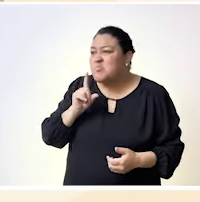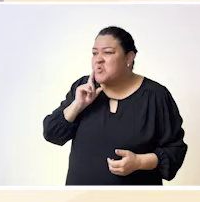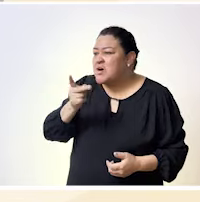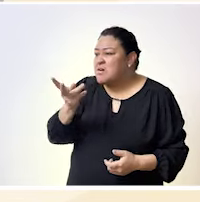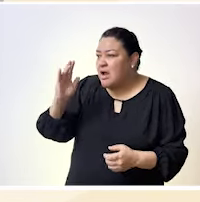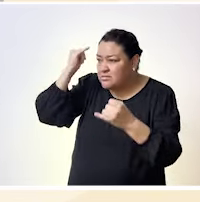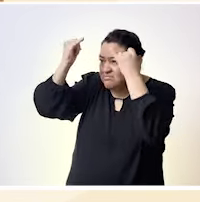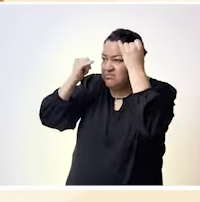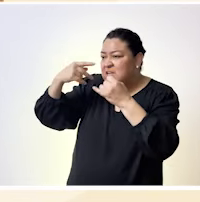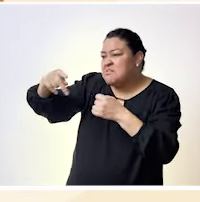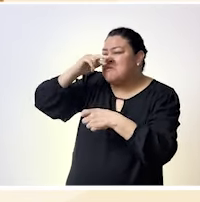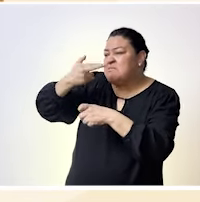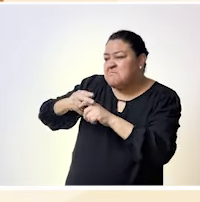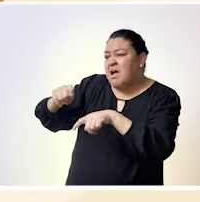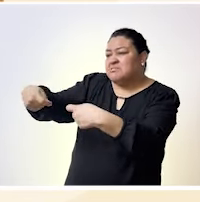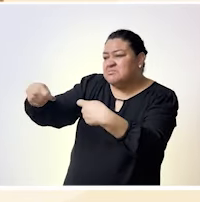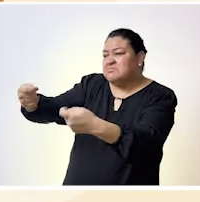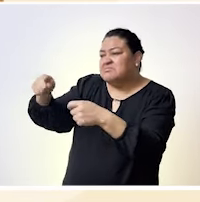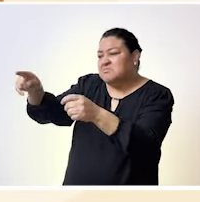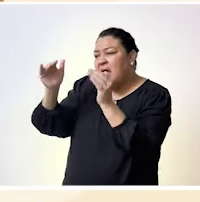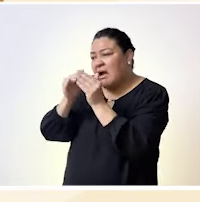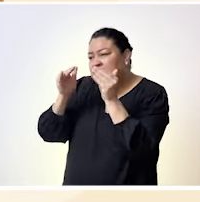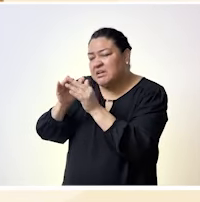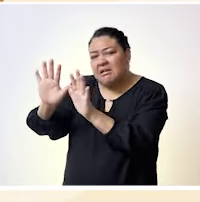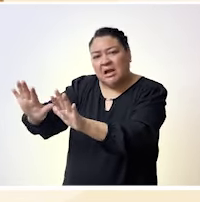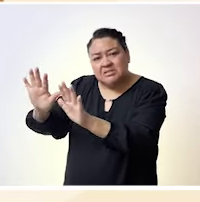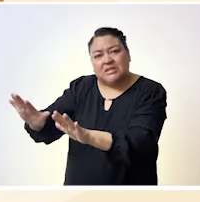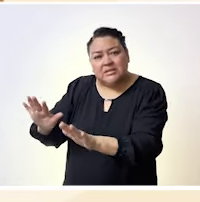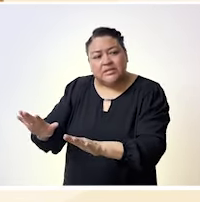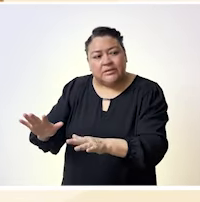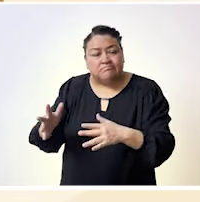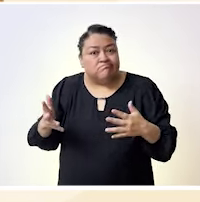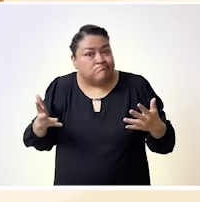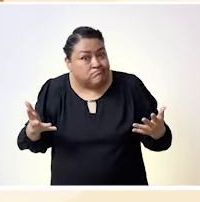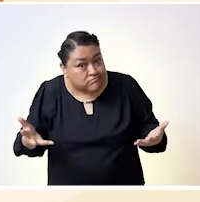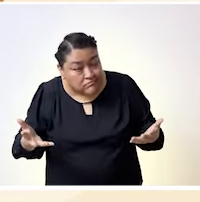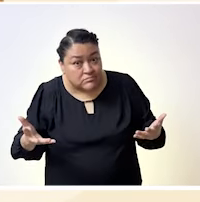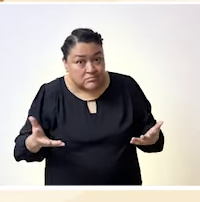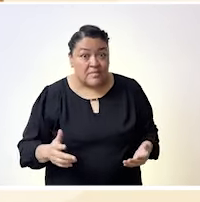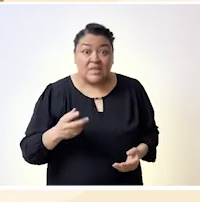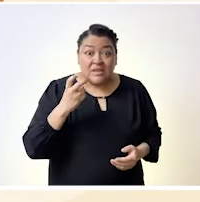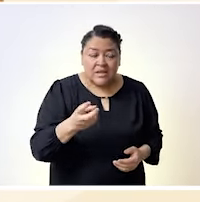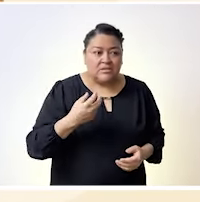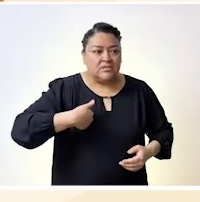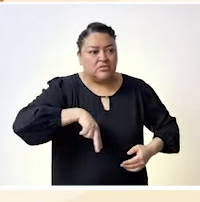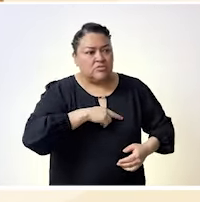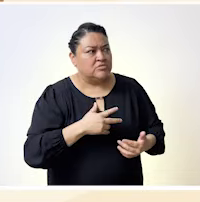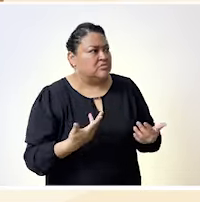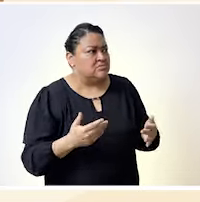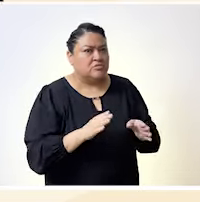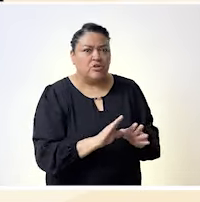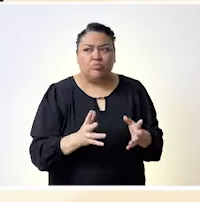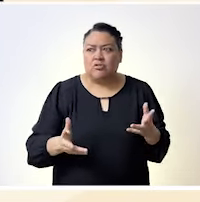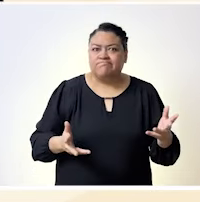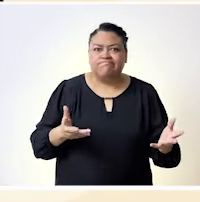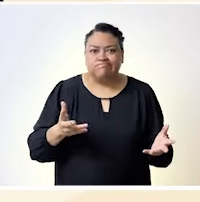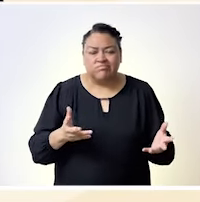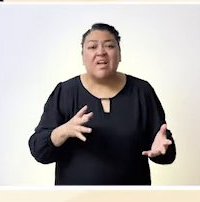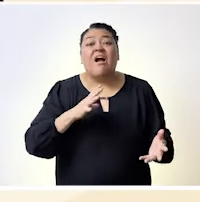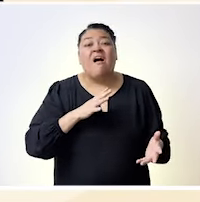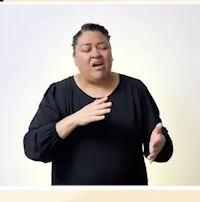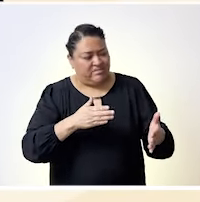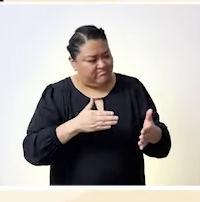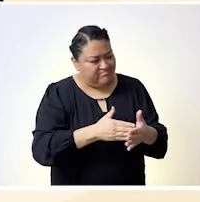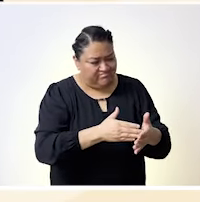entorno público en el que podamos desarrollarnos. Y de esta manera es como podemos enfrentar una serie de